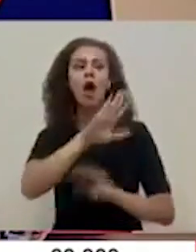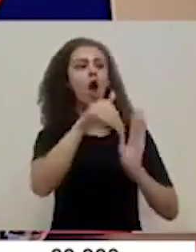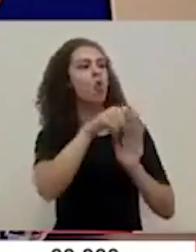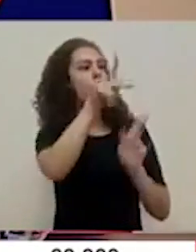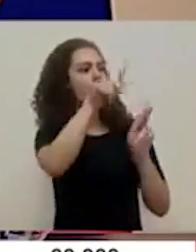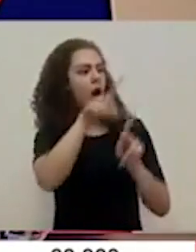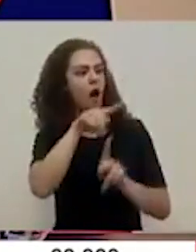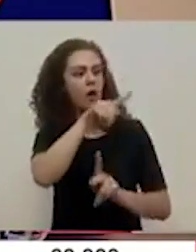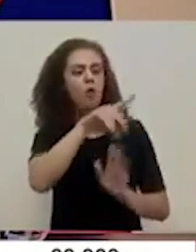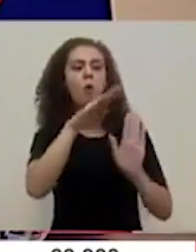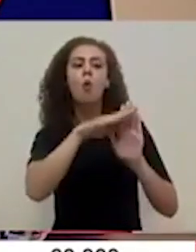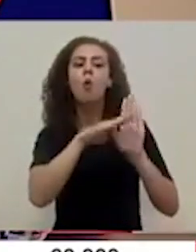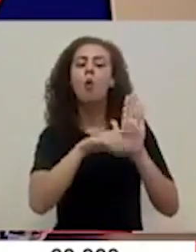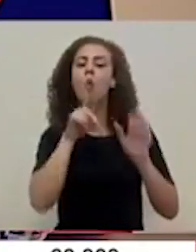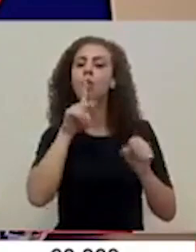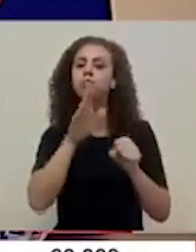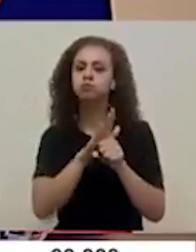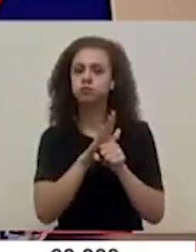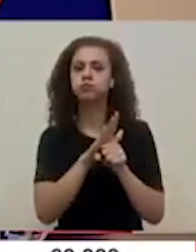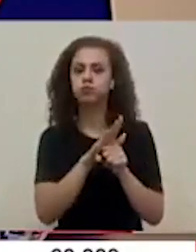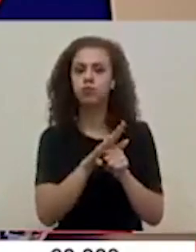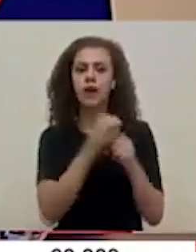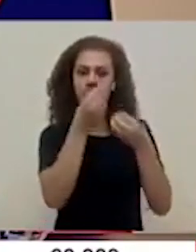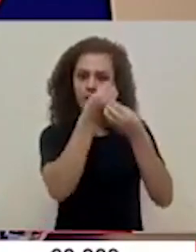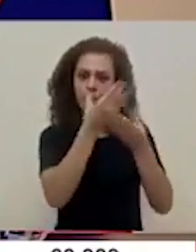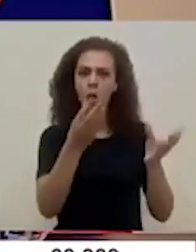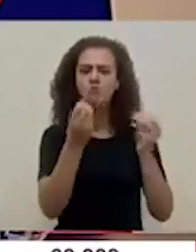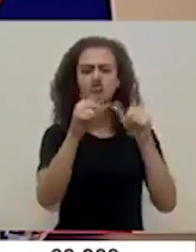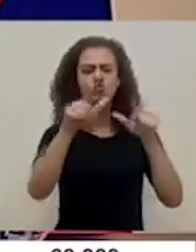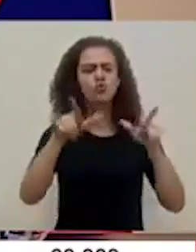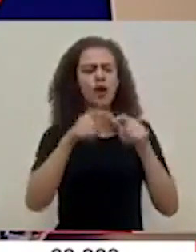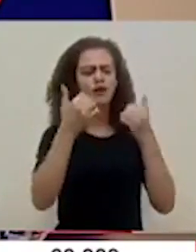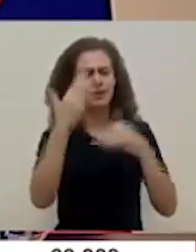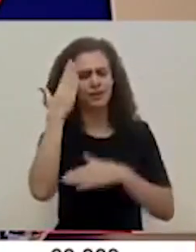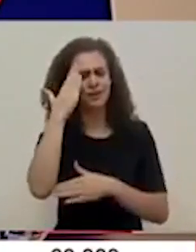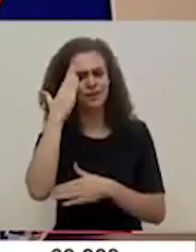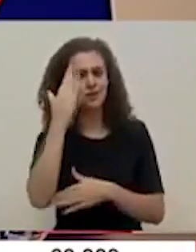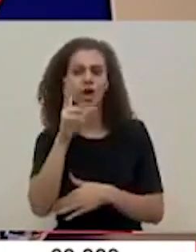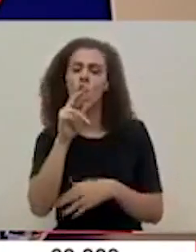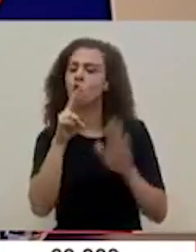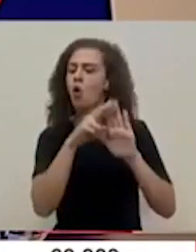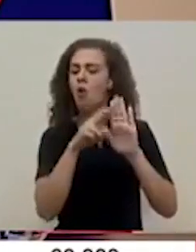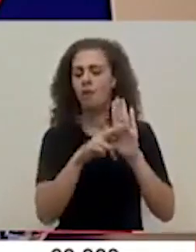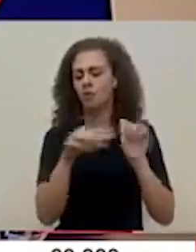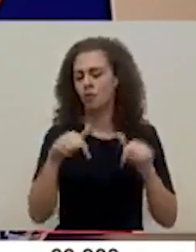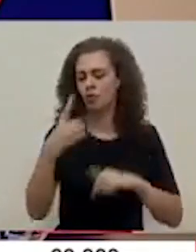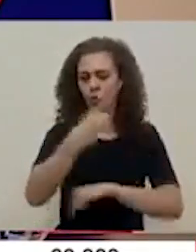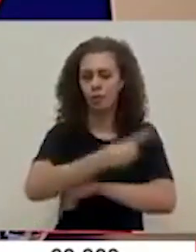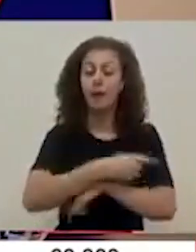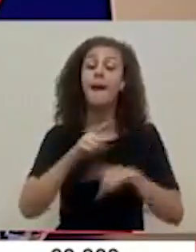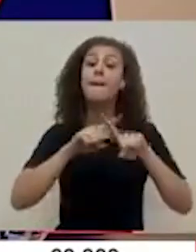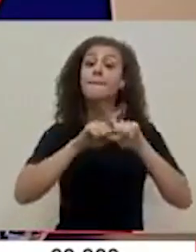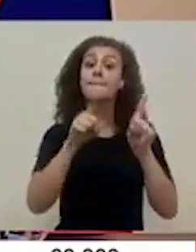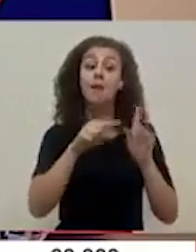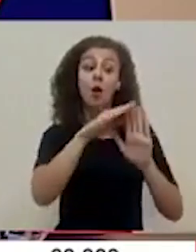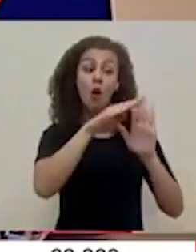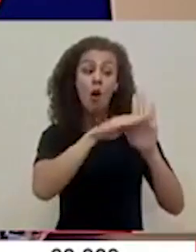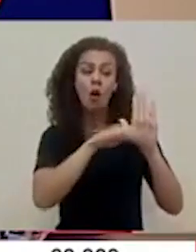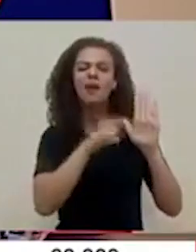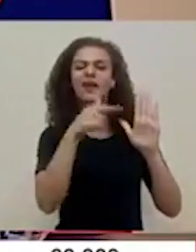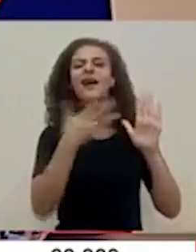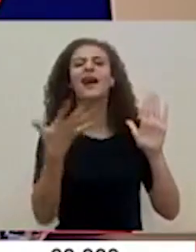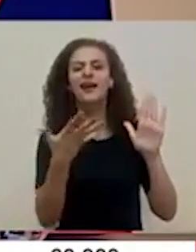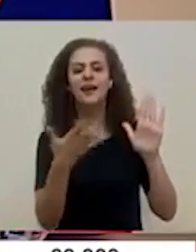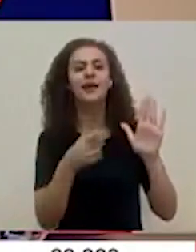cumplido con un número de requisitos que están publicados en muchos lugares, no los voy a repetir hoy, pero esos requisitos lo que